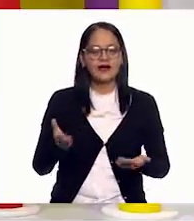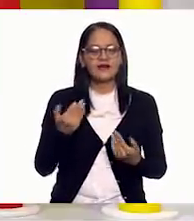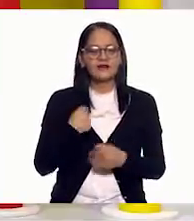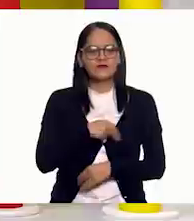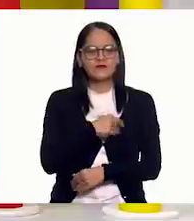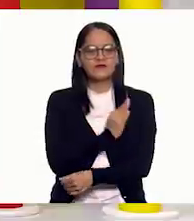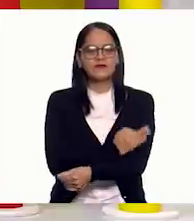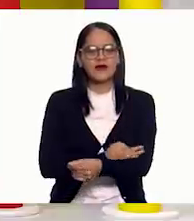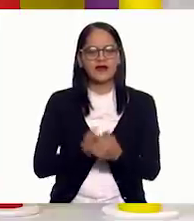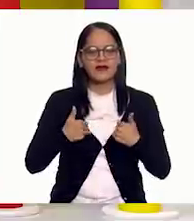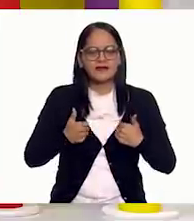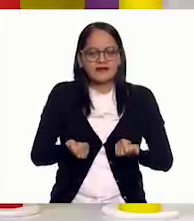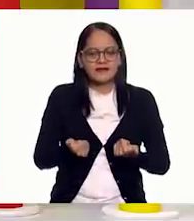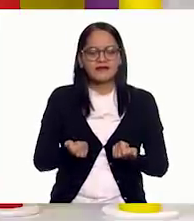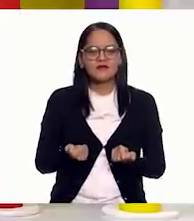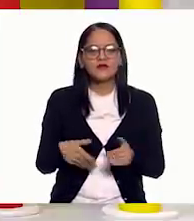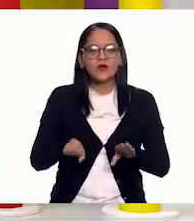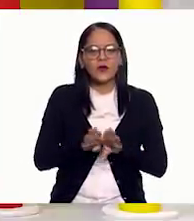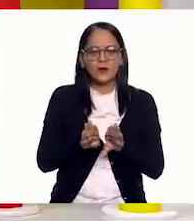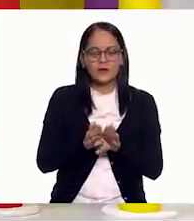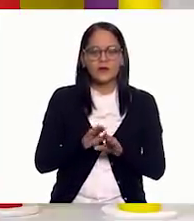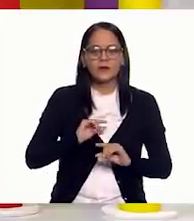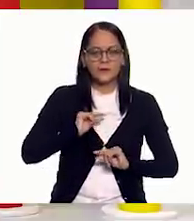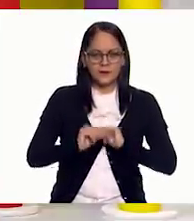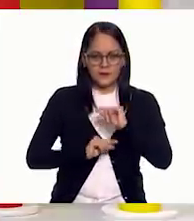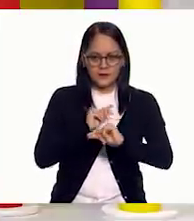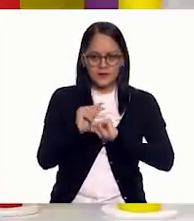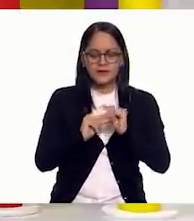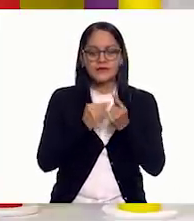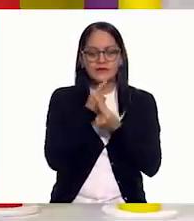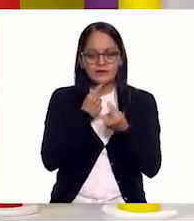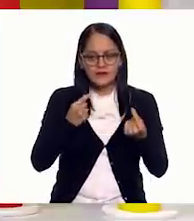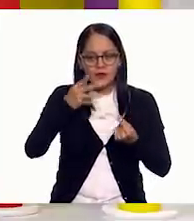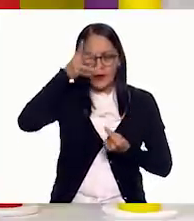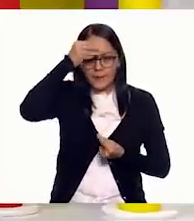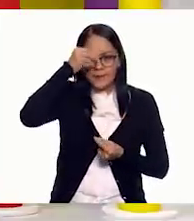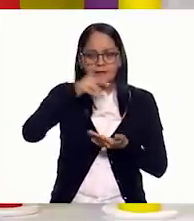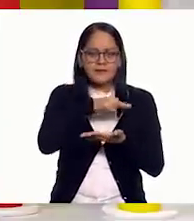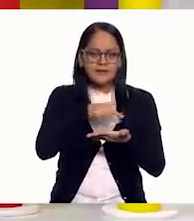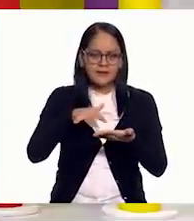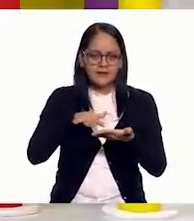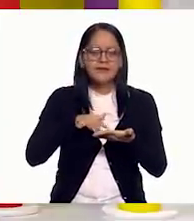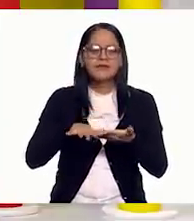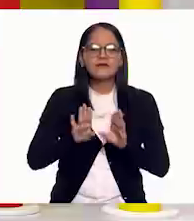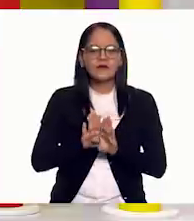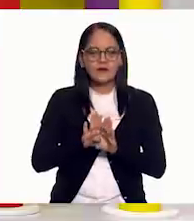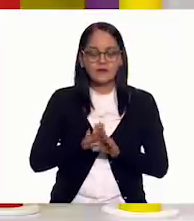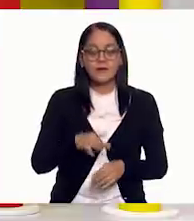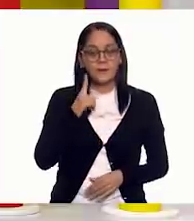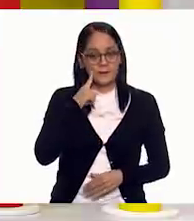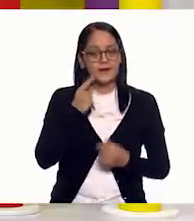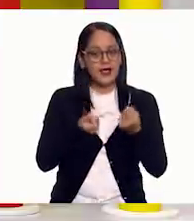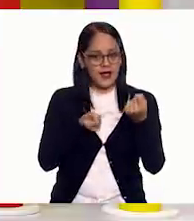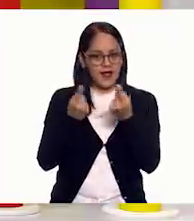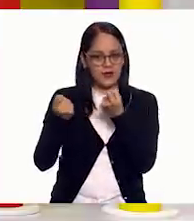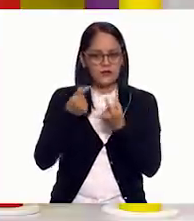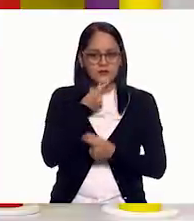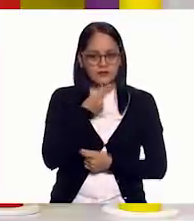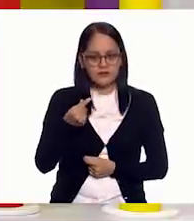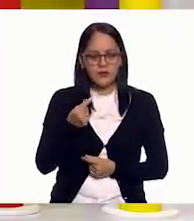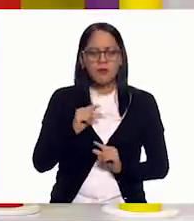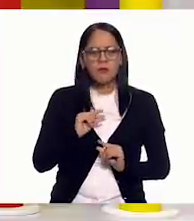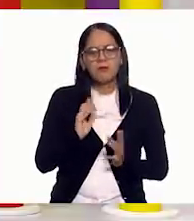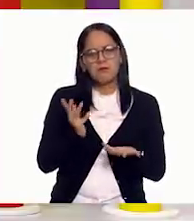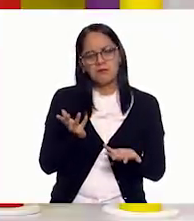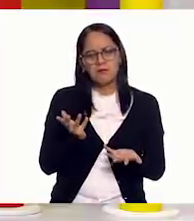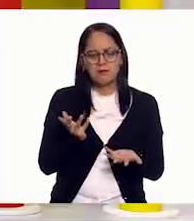entender cómo van aprendiendo a leer las niñas y los niños. Que hay algunas o algunos que lo van